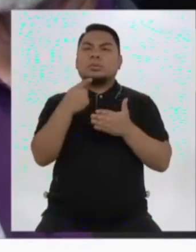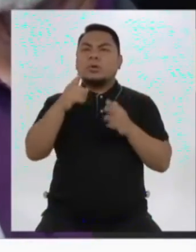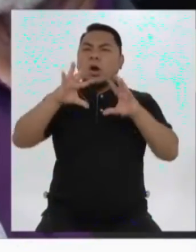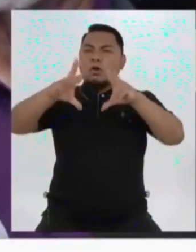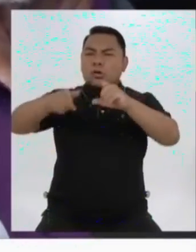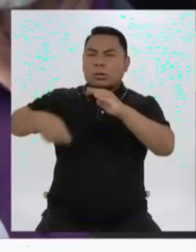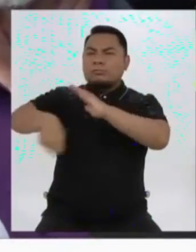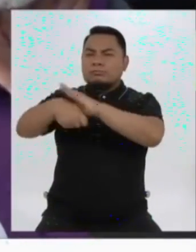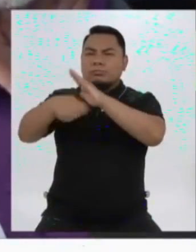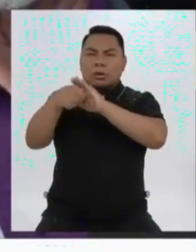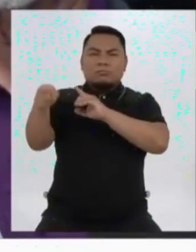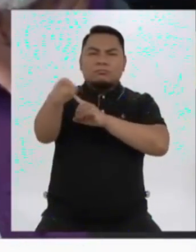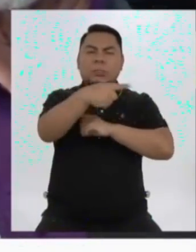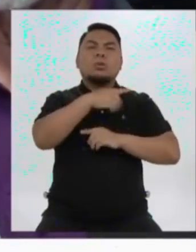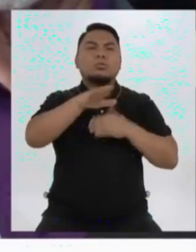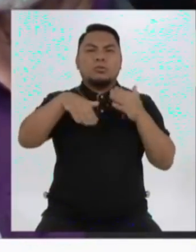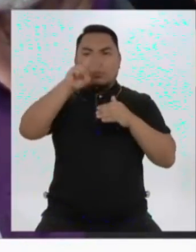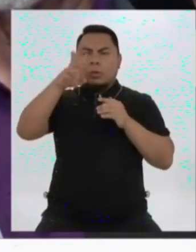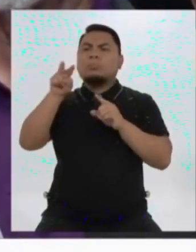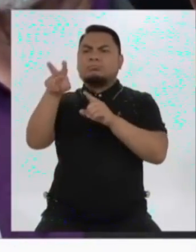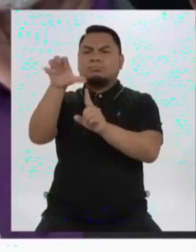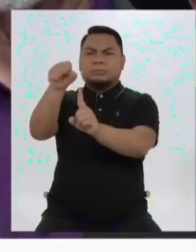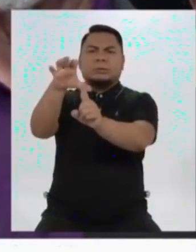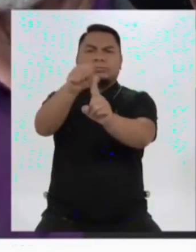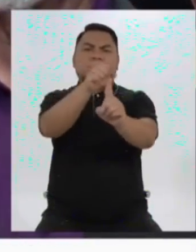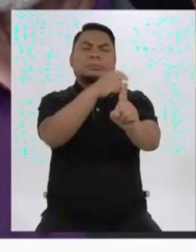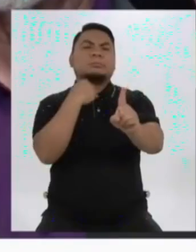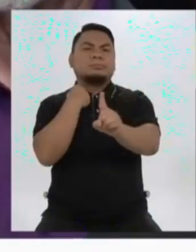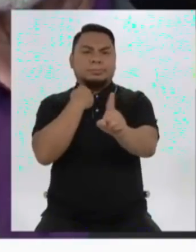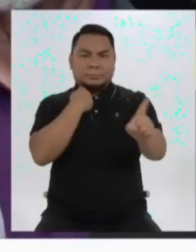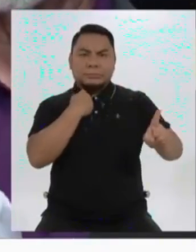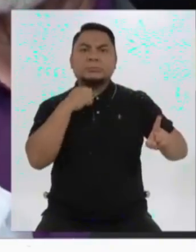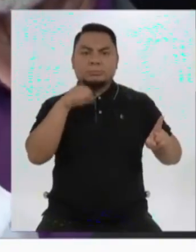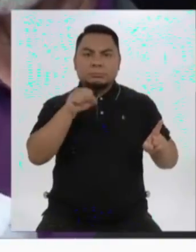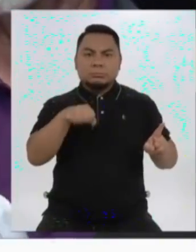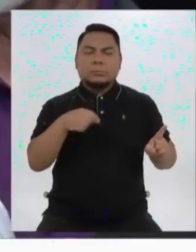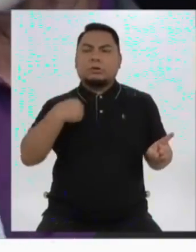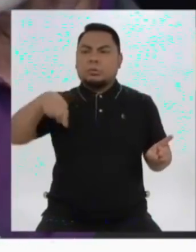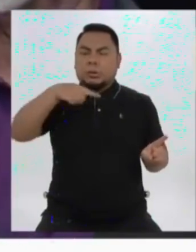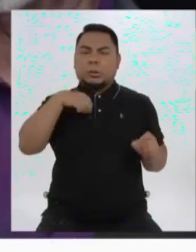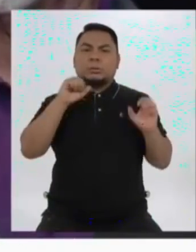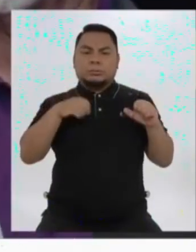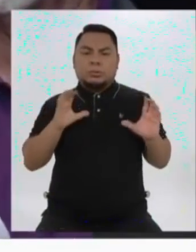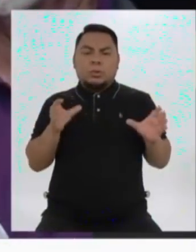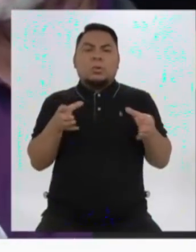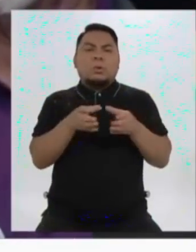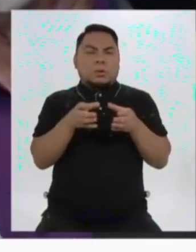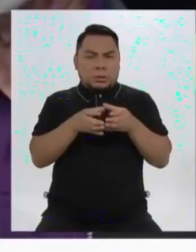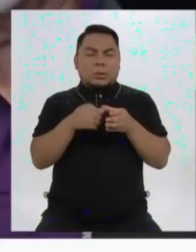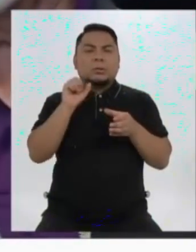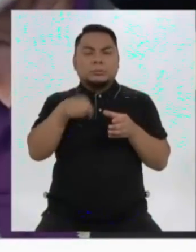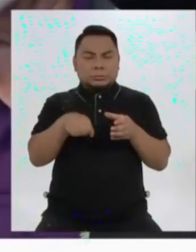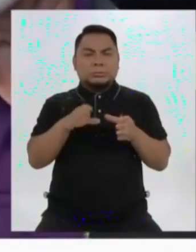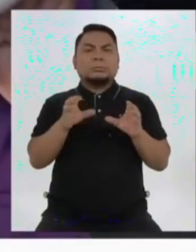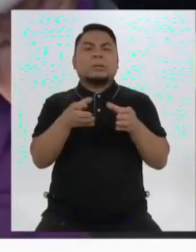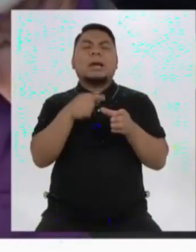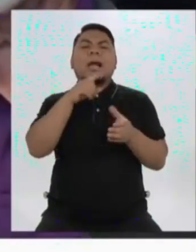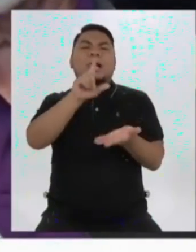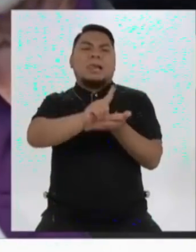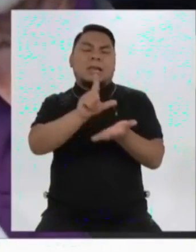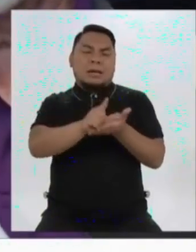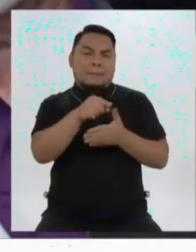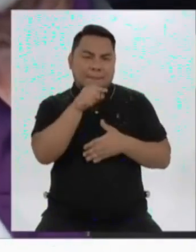de corrupción, todos los peruanos podamos saberlo. Quiero también decir que acá estamos con todo el equipo, con todos los candidatos de Lima